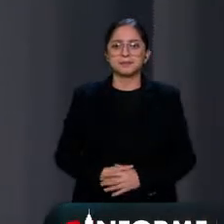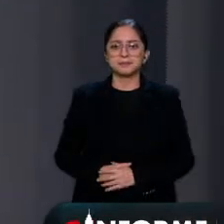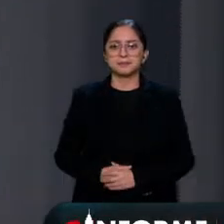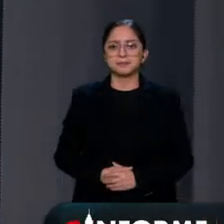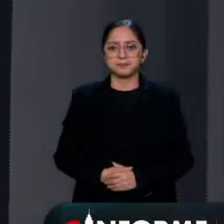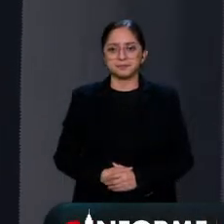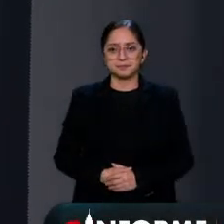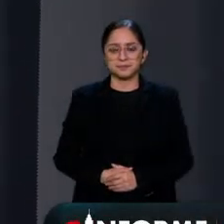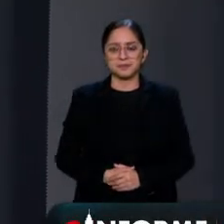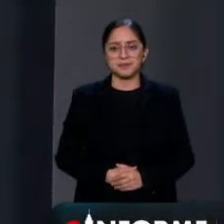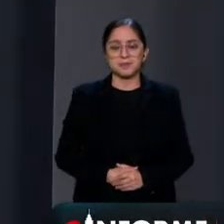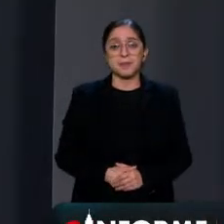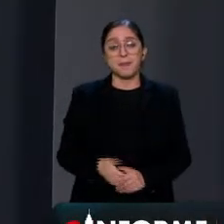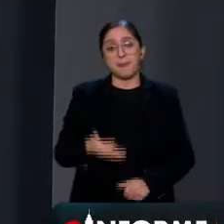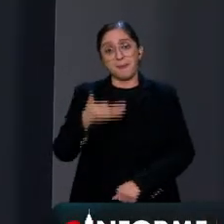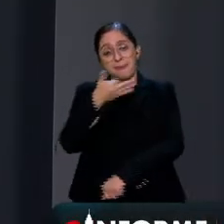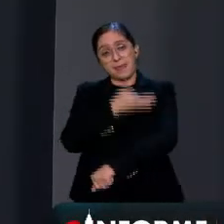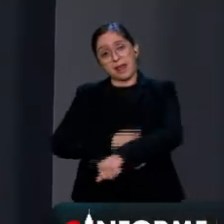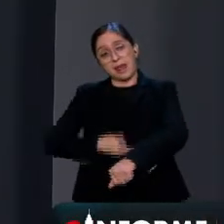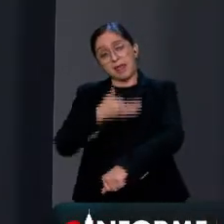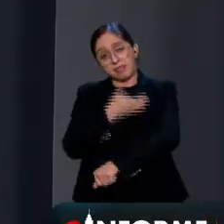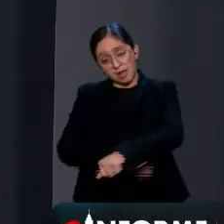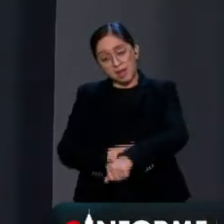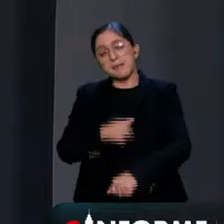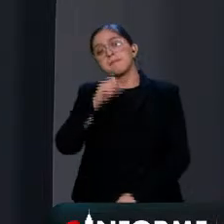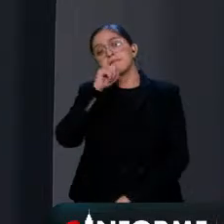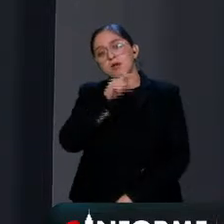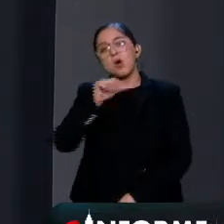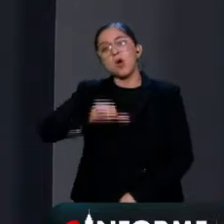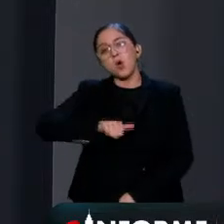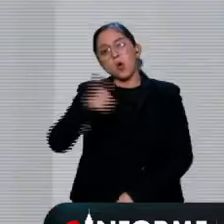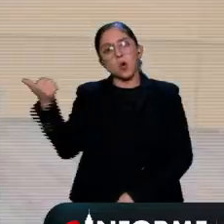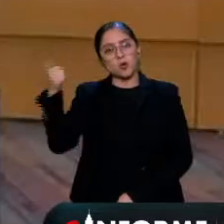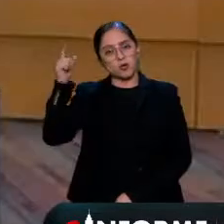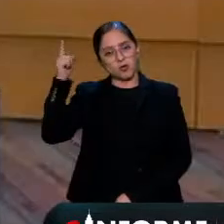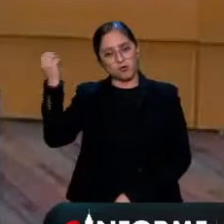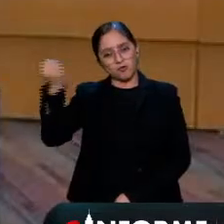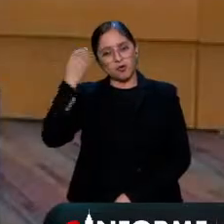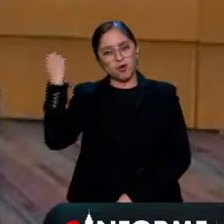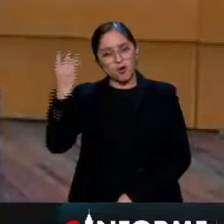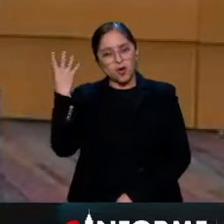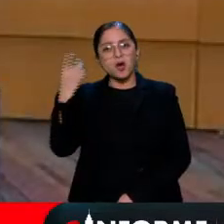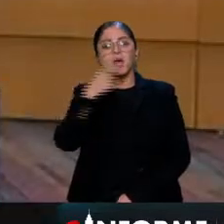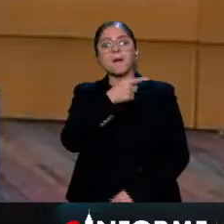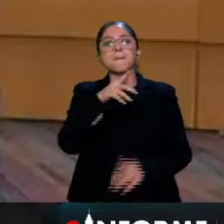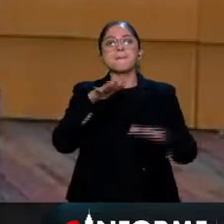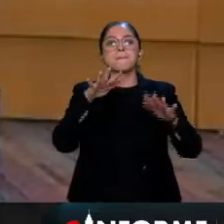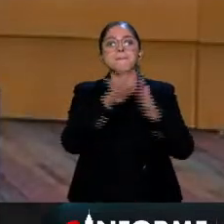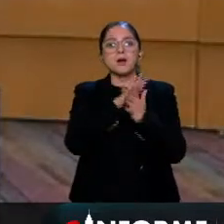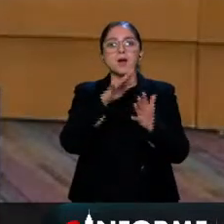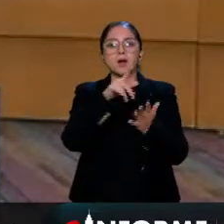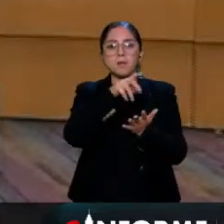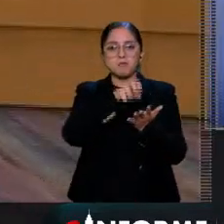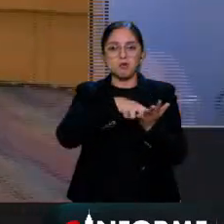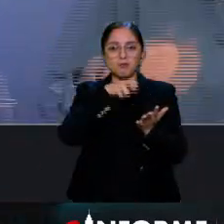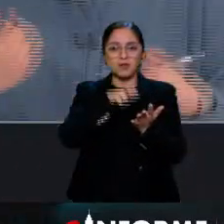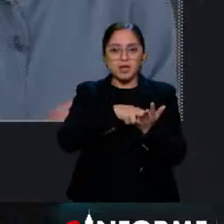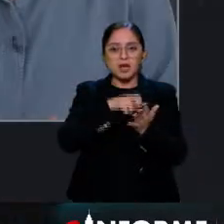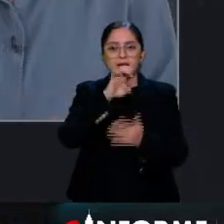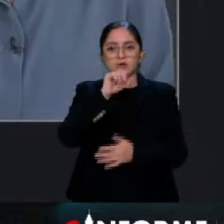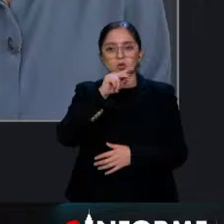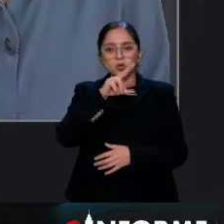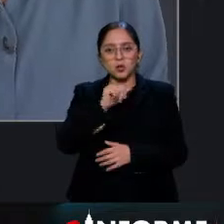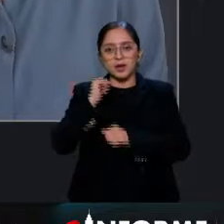Bueno, por la tarde se realizó otro foro también que se llamó Modificaciones de la Estructura Orgánica del Tribunal Electoral del Poder